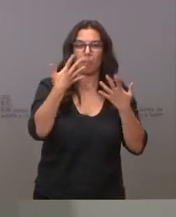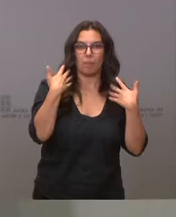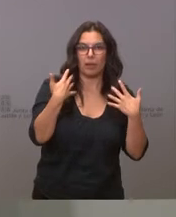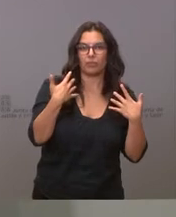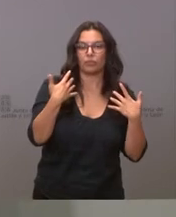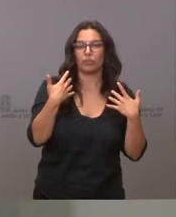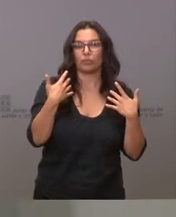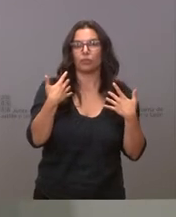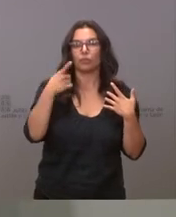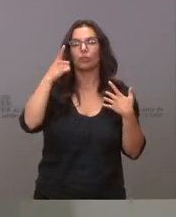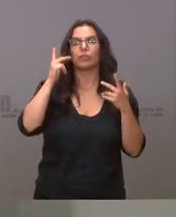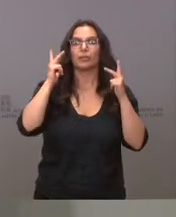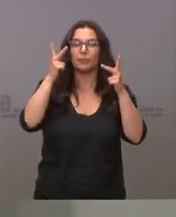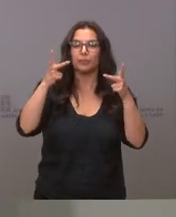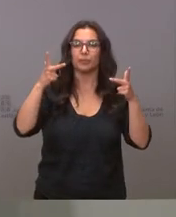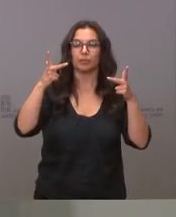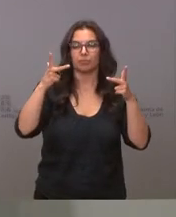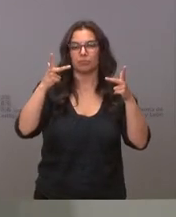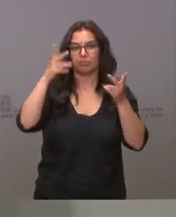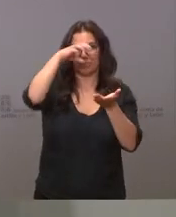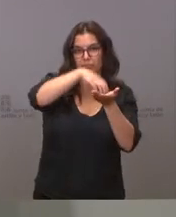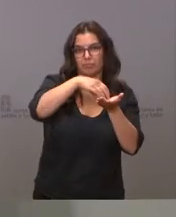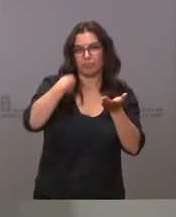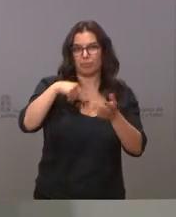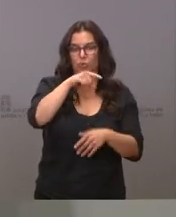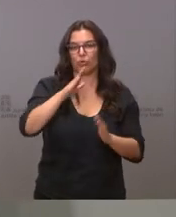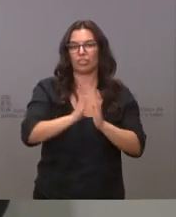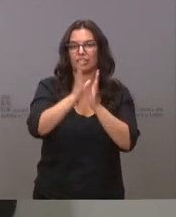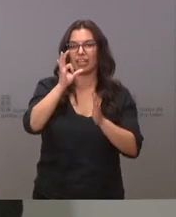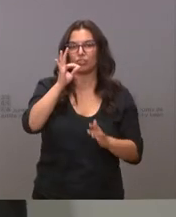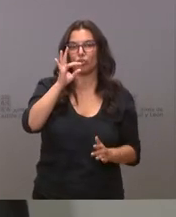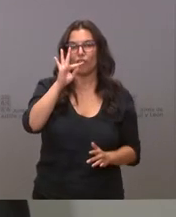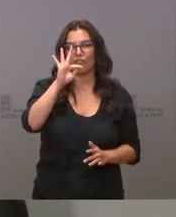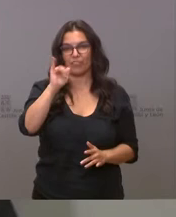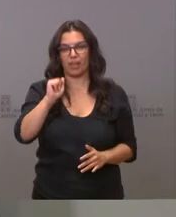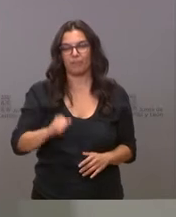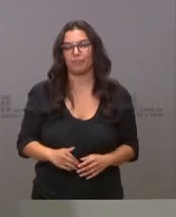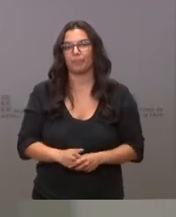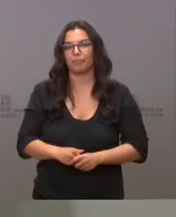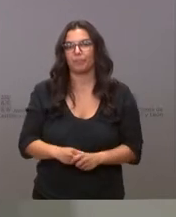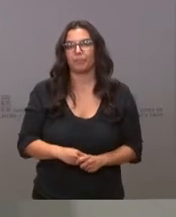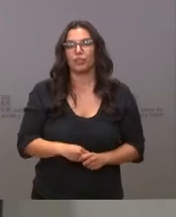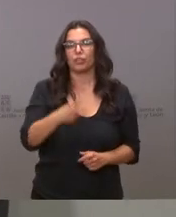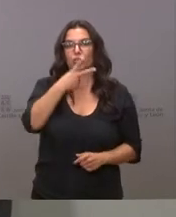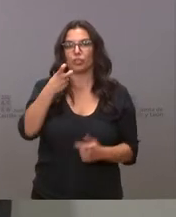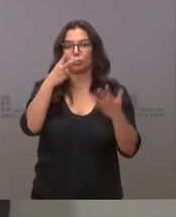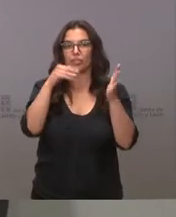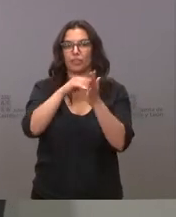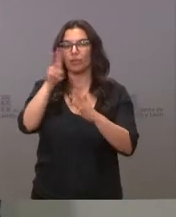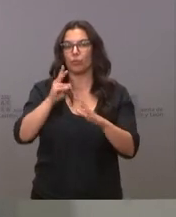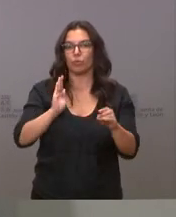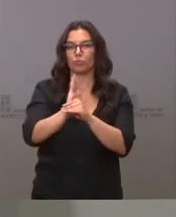cisterna del convento de Santa Sofía, en dicha localidad. Se destinan 270.000 euros para el